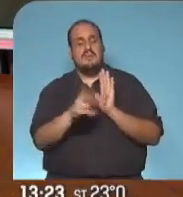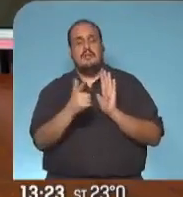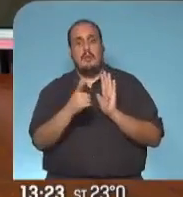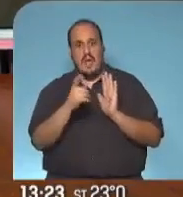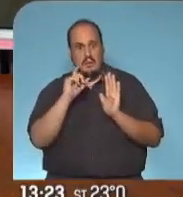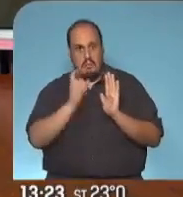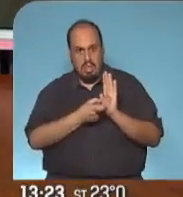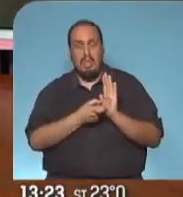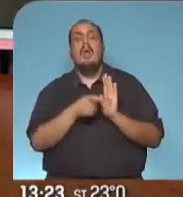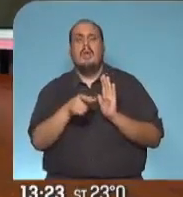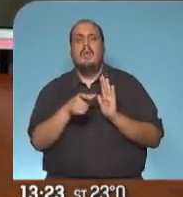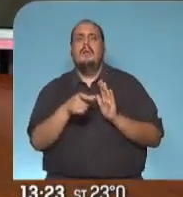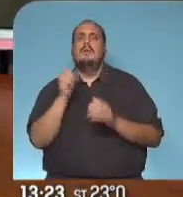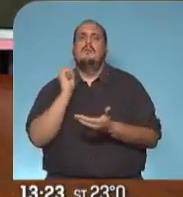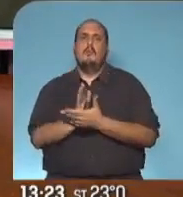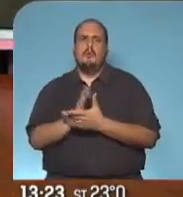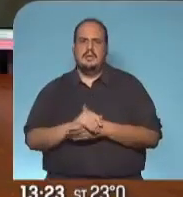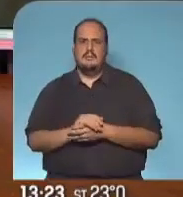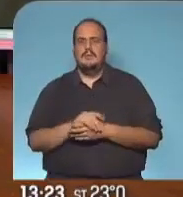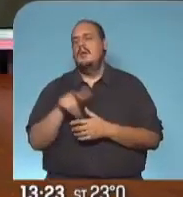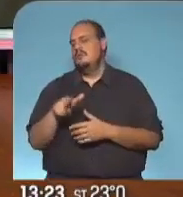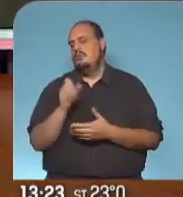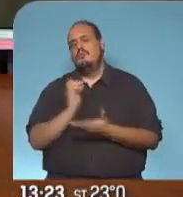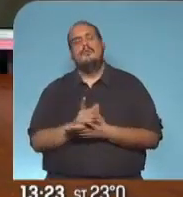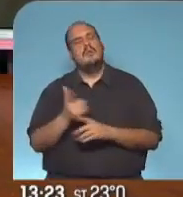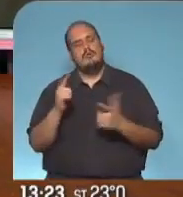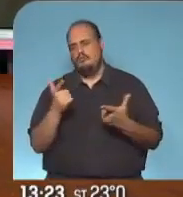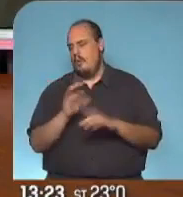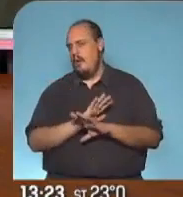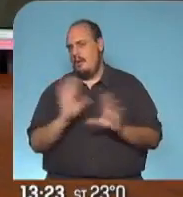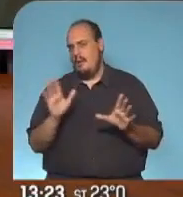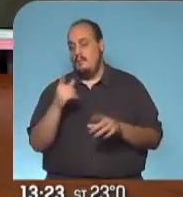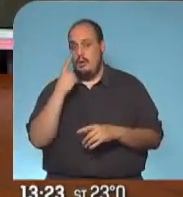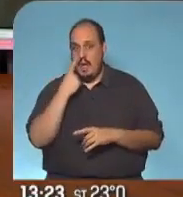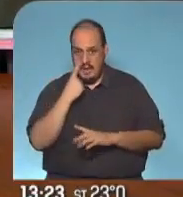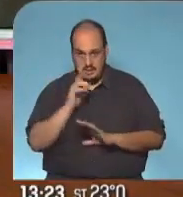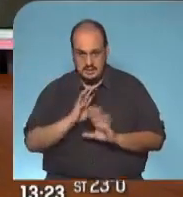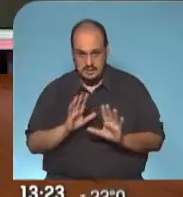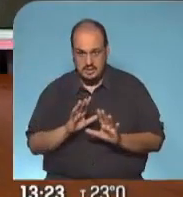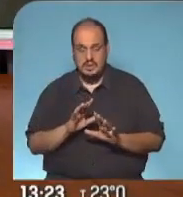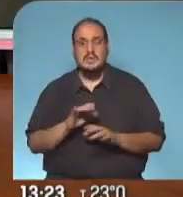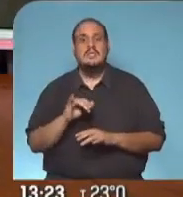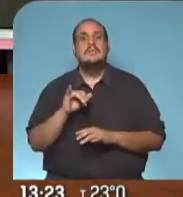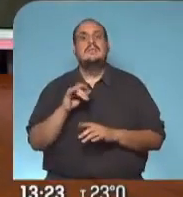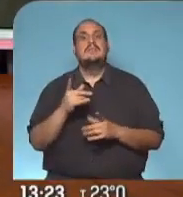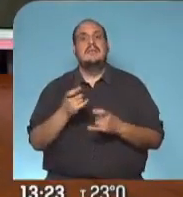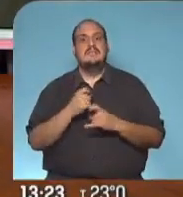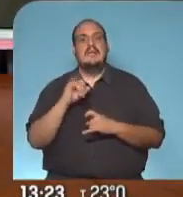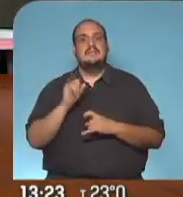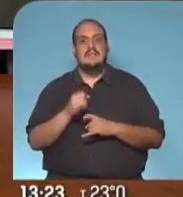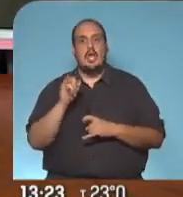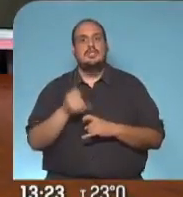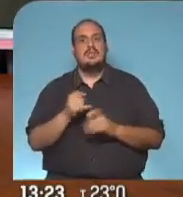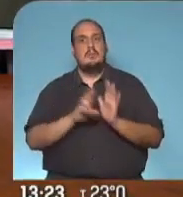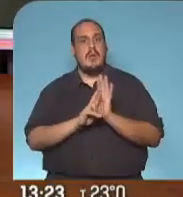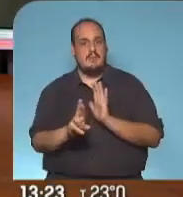pública iban a recibir algún tipo de sanción esto no va a ocurrir pero atención porque rige la necesidad de contar este permiso